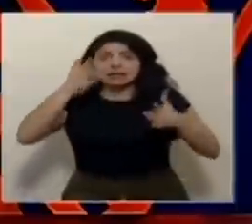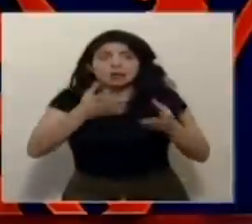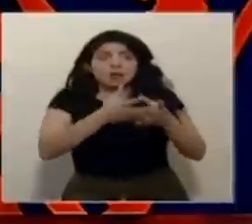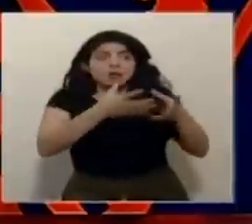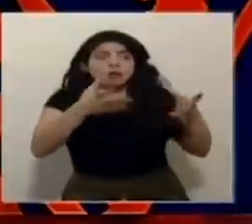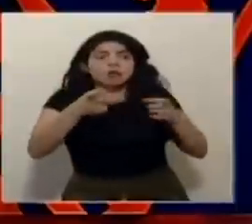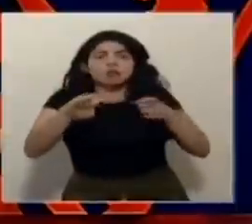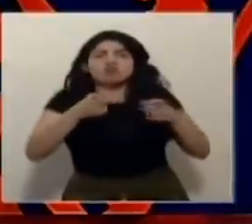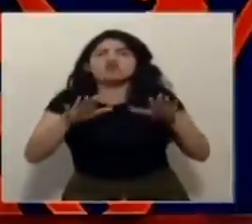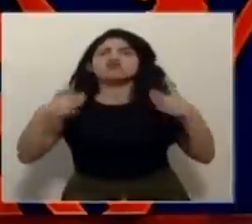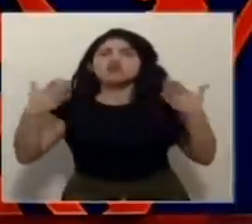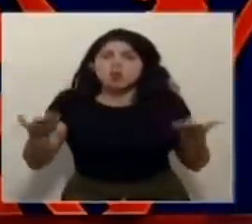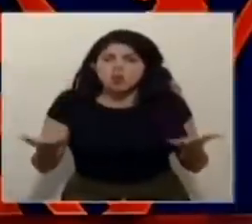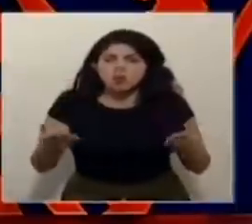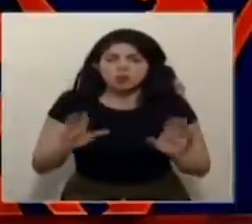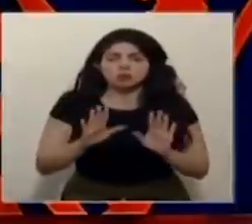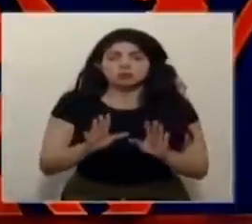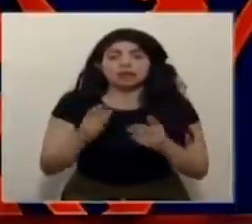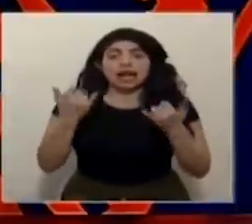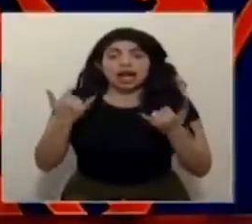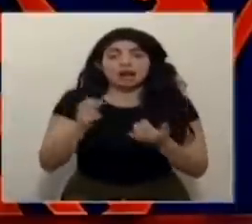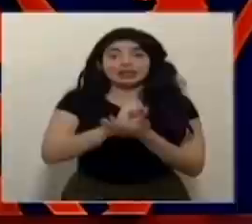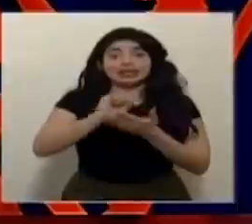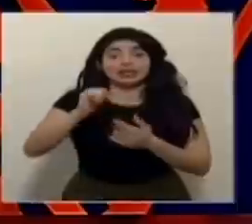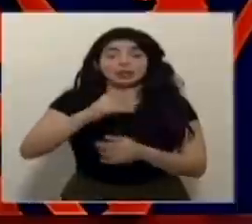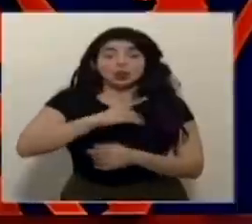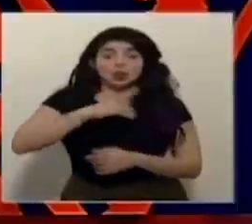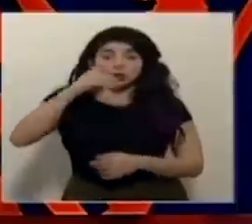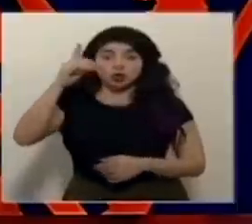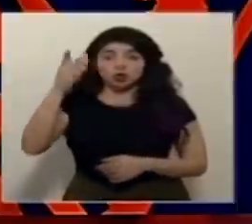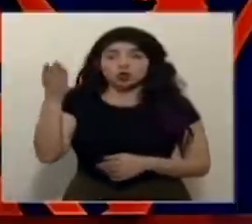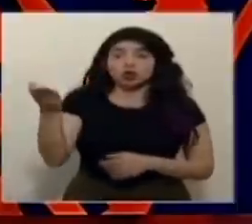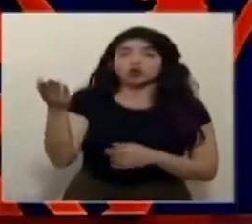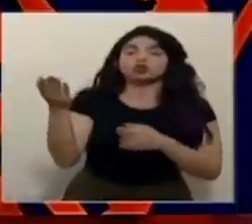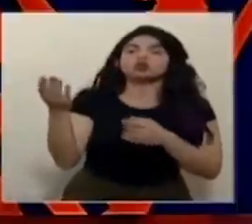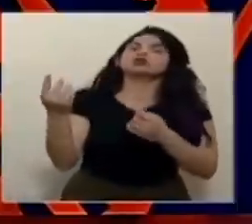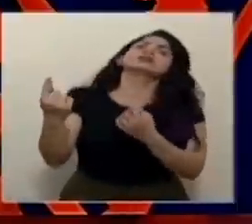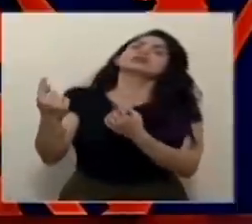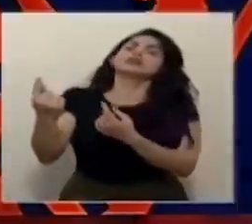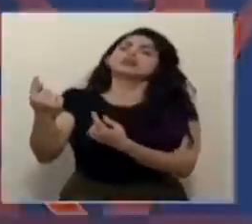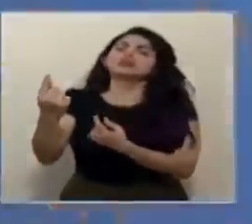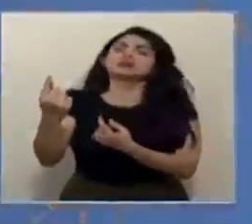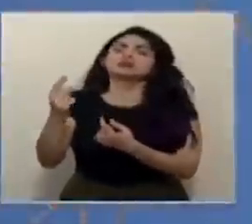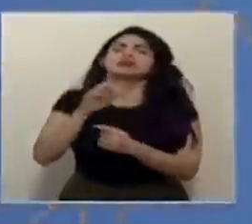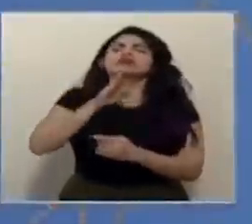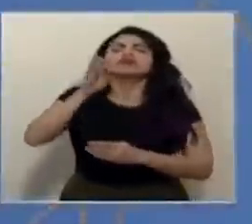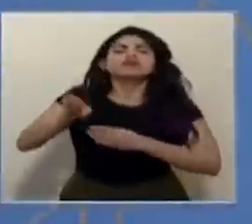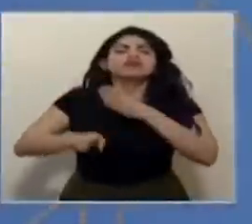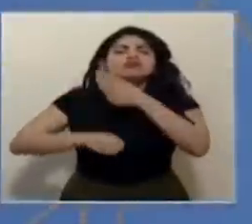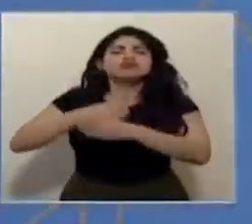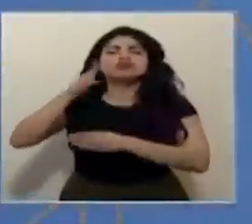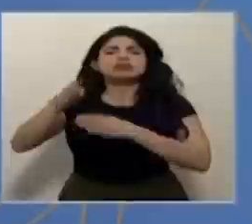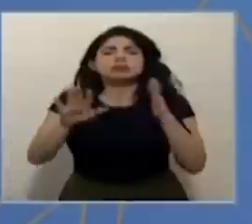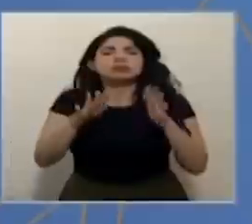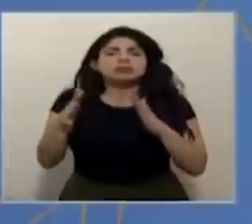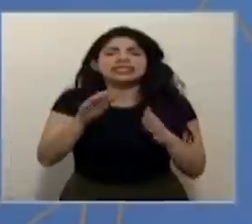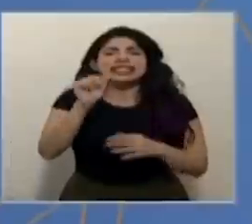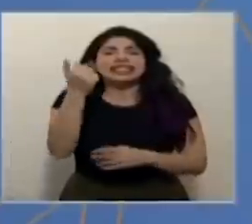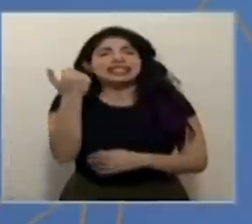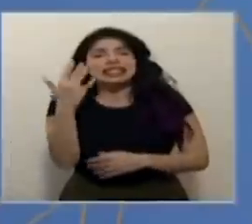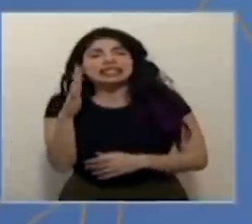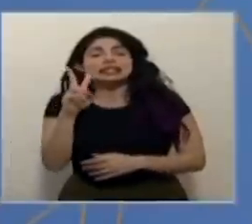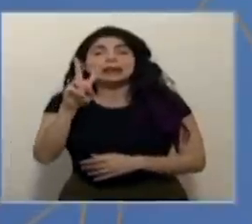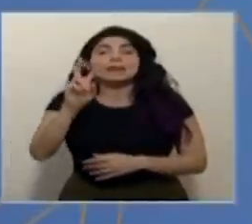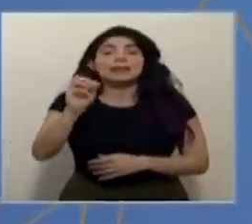teniendo. En estos momentos, en el San Juan de Dios, están viniendo, están consultando entre 15 y